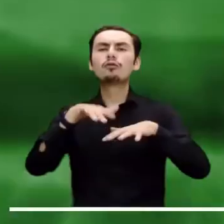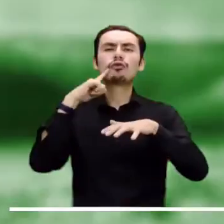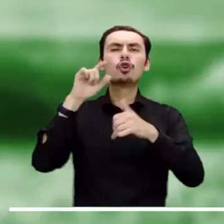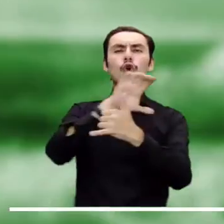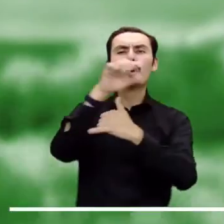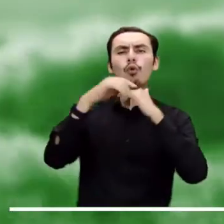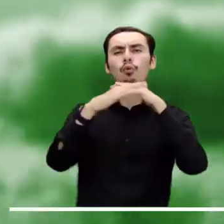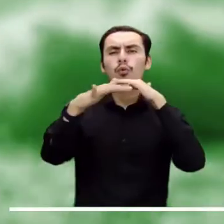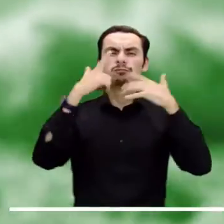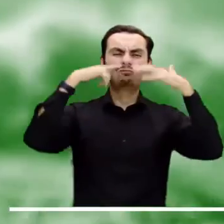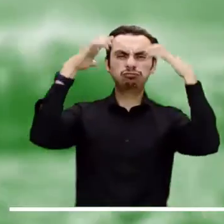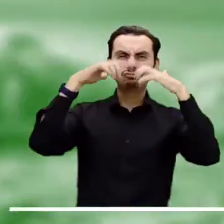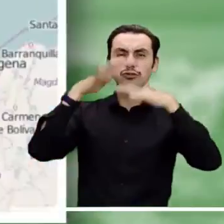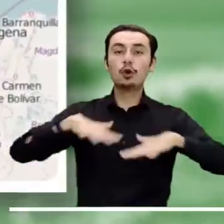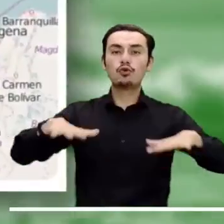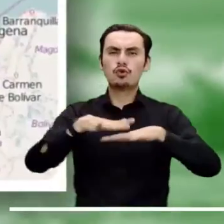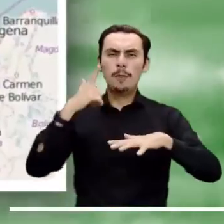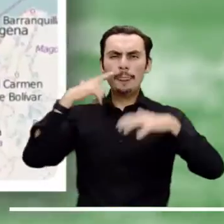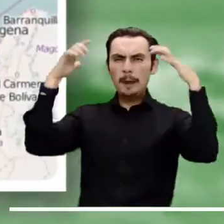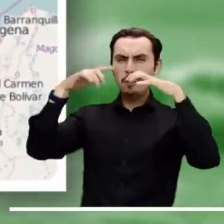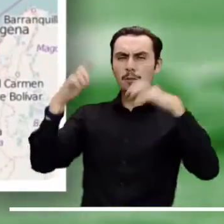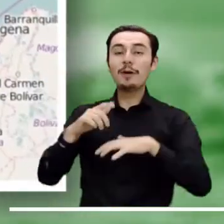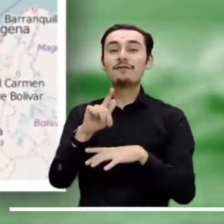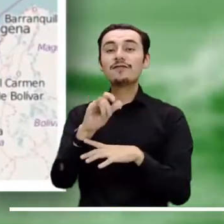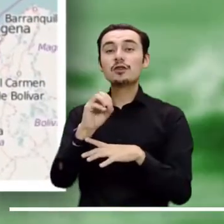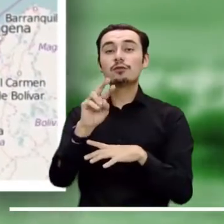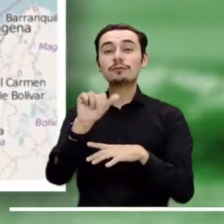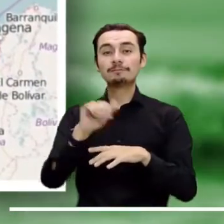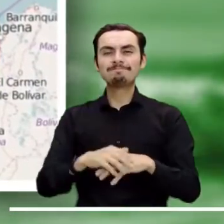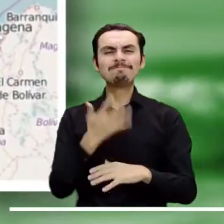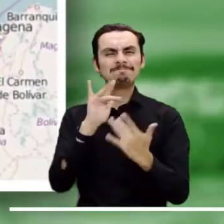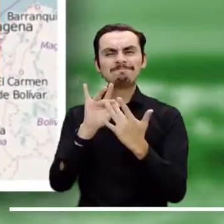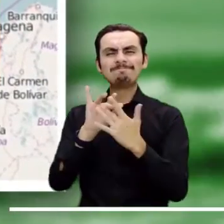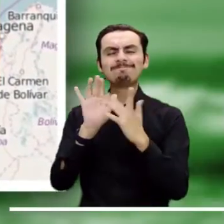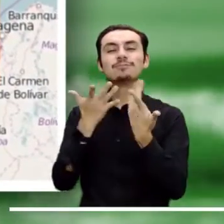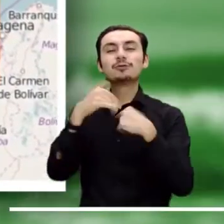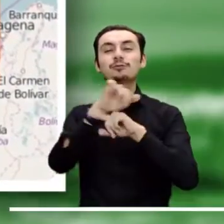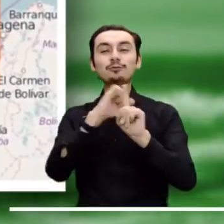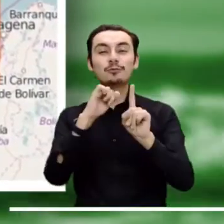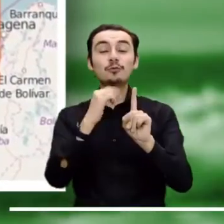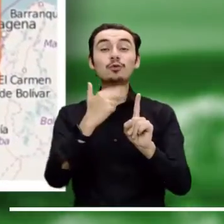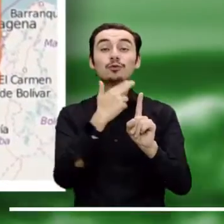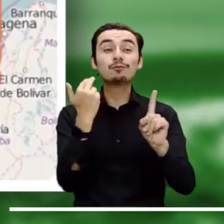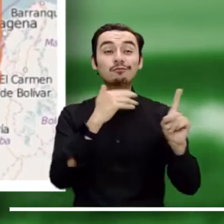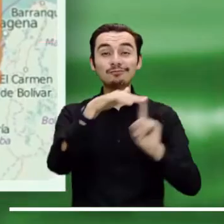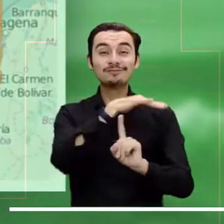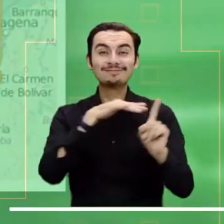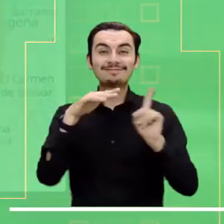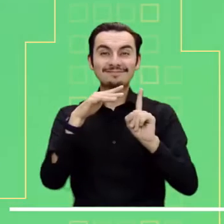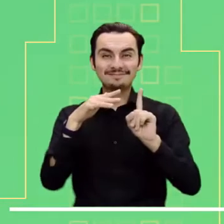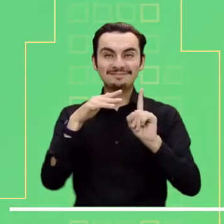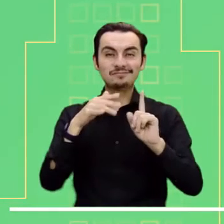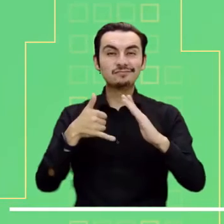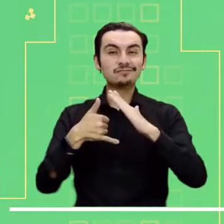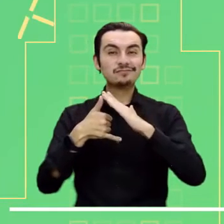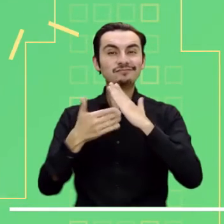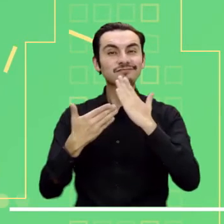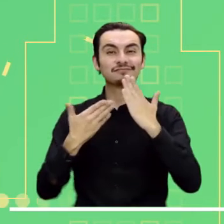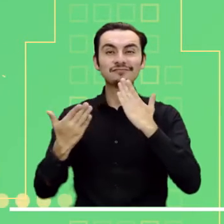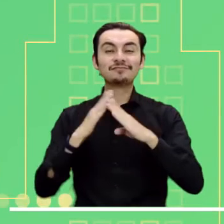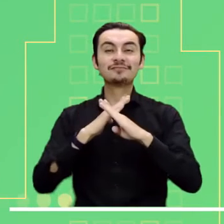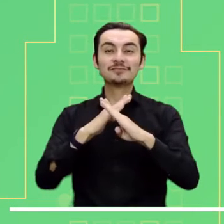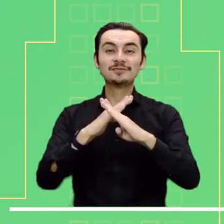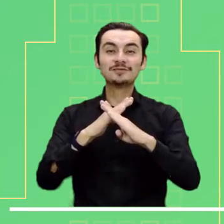Alerta naranja por tiempo lluvioso en el mar Caribe debido a la presencia de la tormenta tropical Fiona. Síguenos en nuestras redes